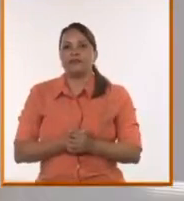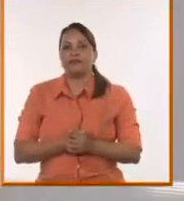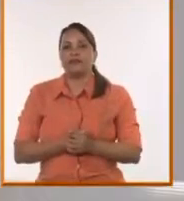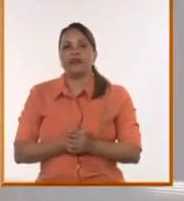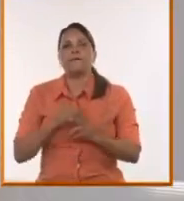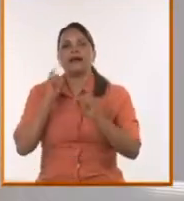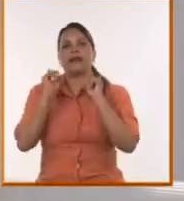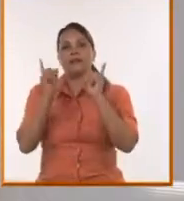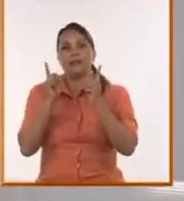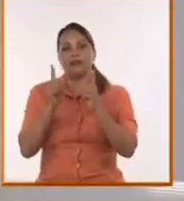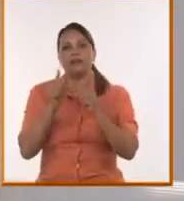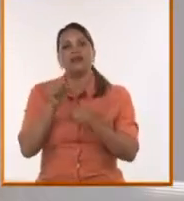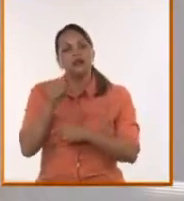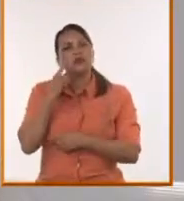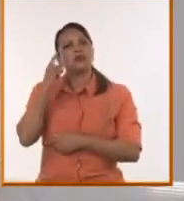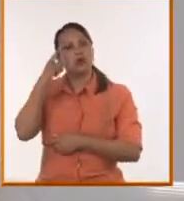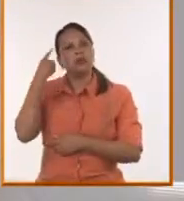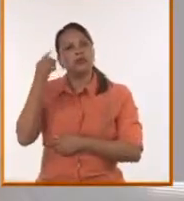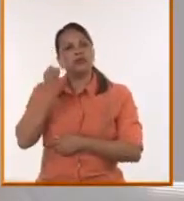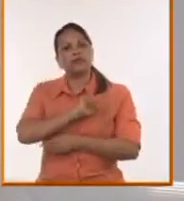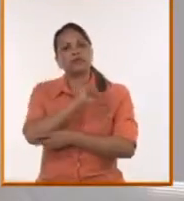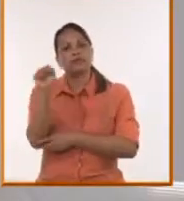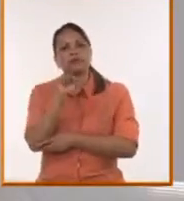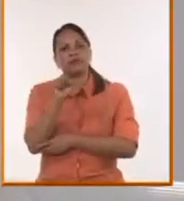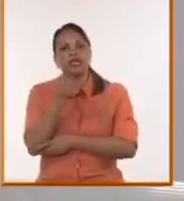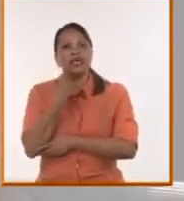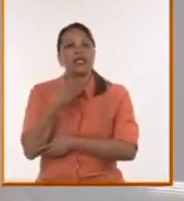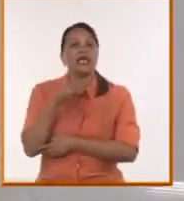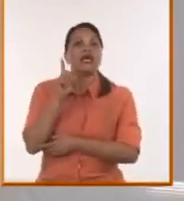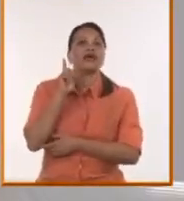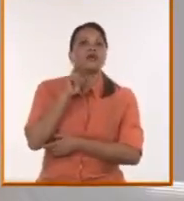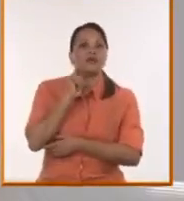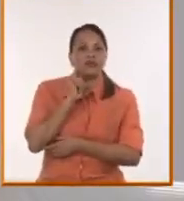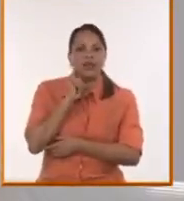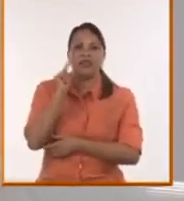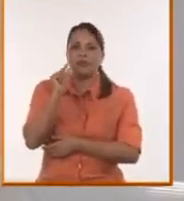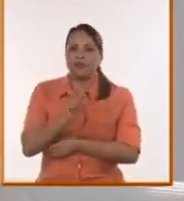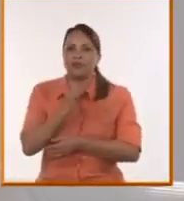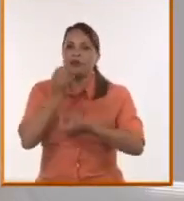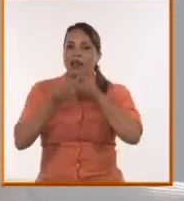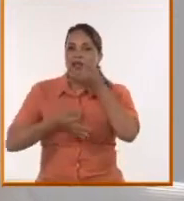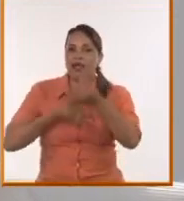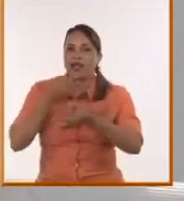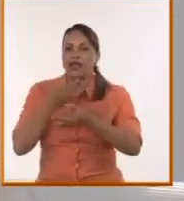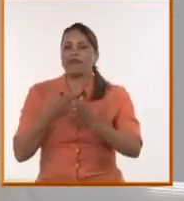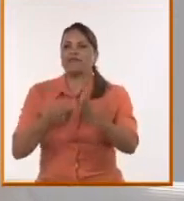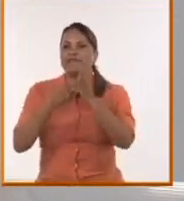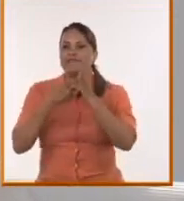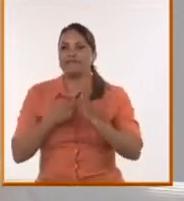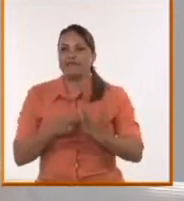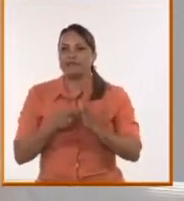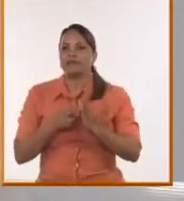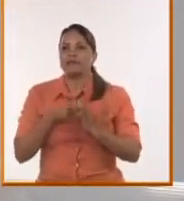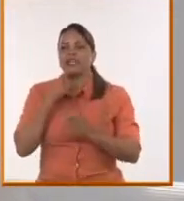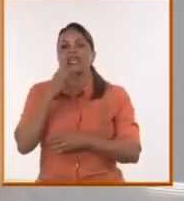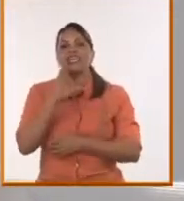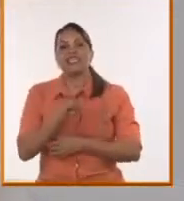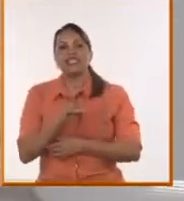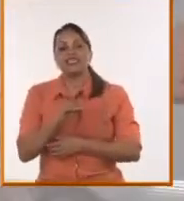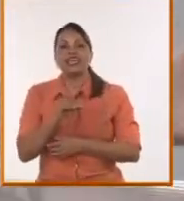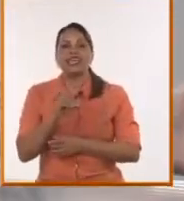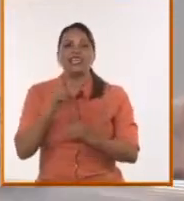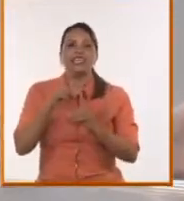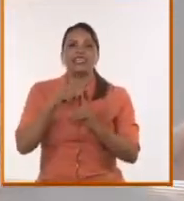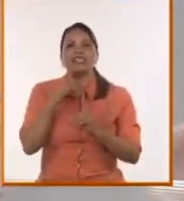creo que ese es el éxito, Randy, que ha escuchado también a quienes le están pidiendo que incursionen en TikTok. Entonces, él